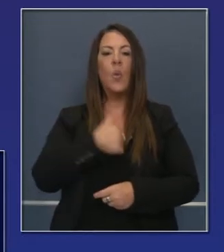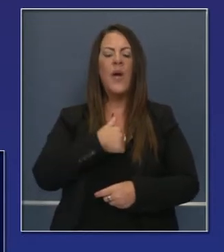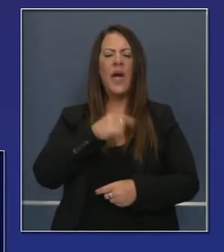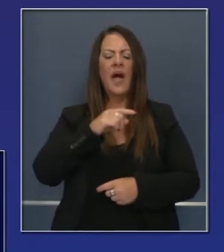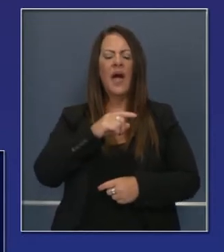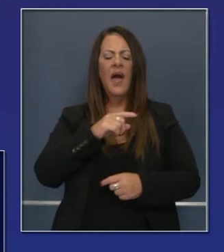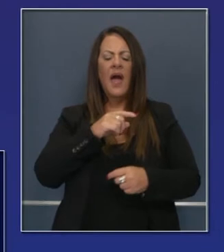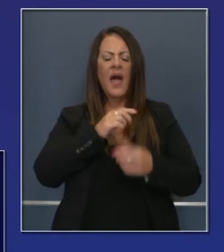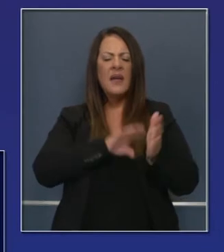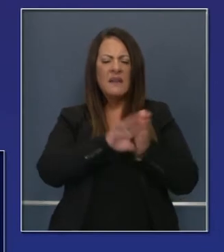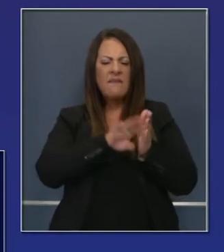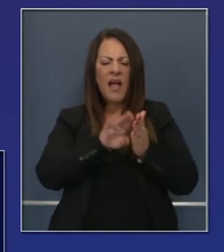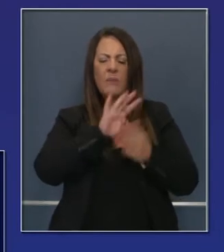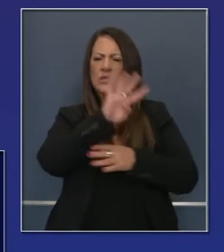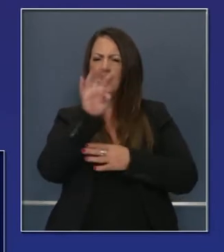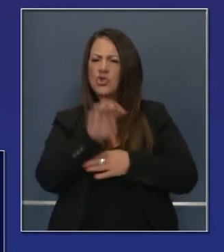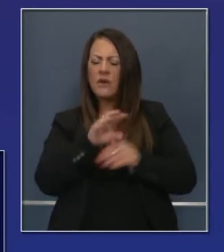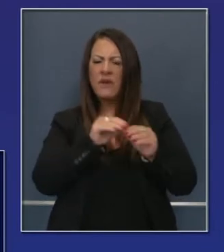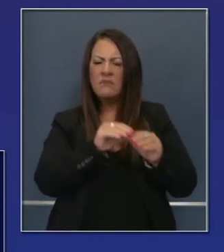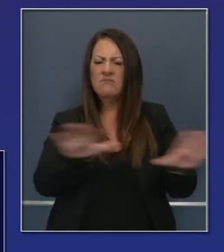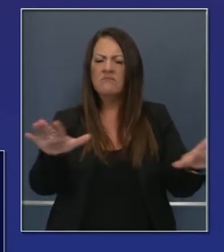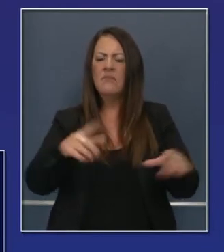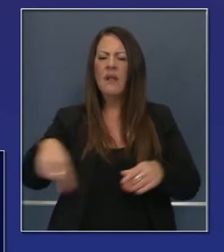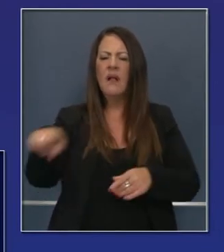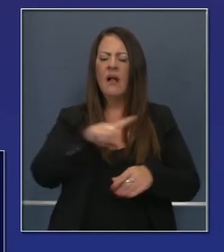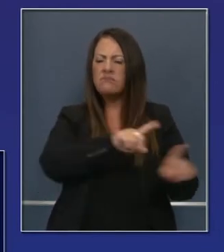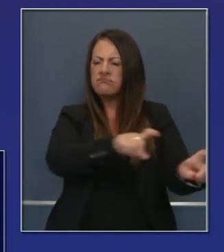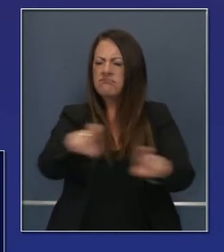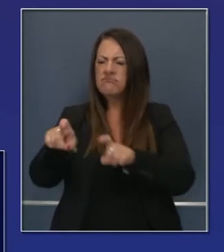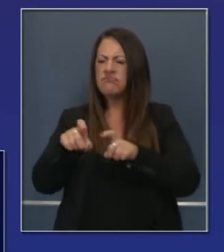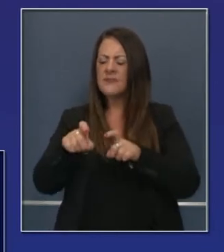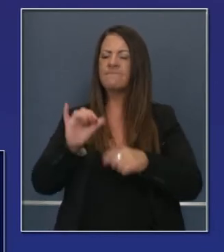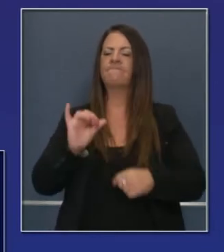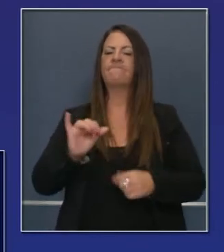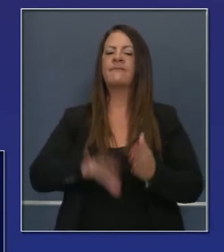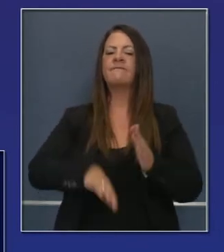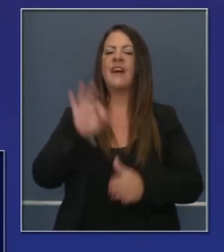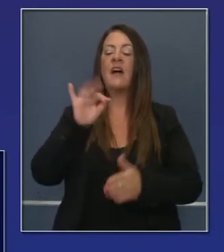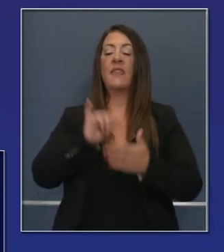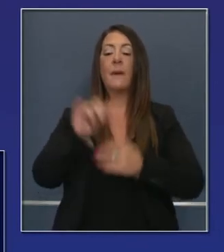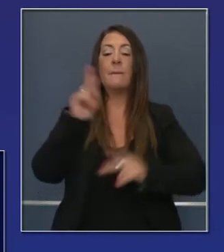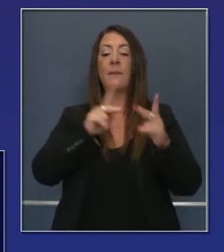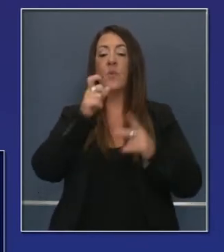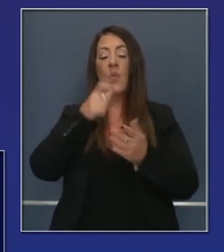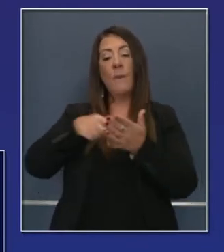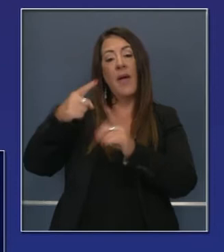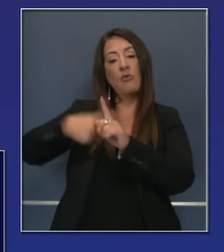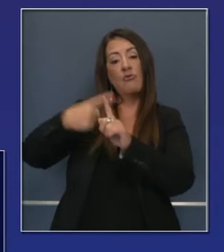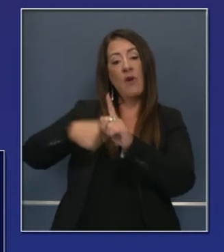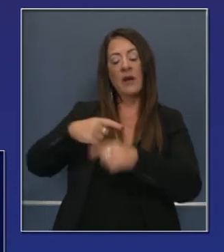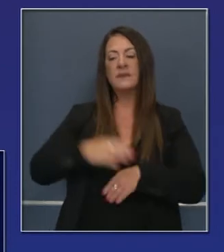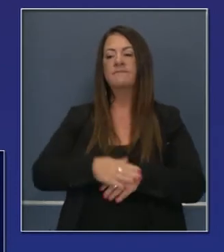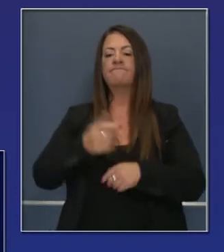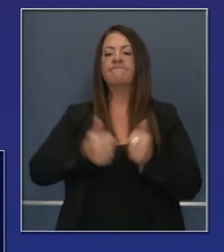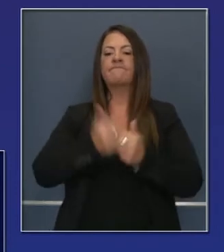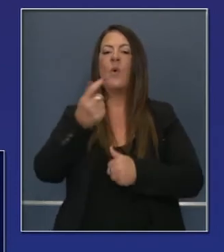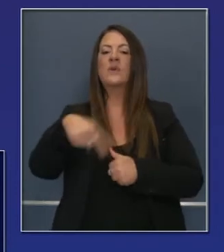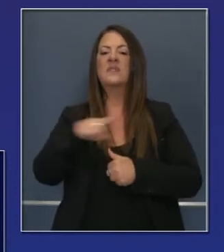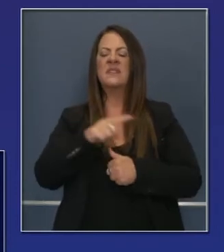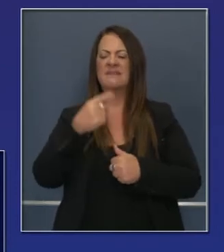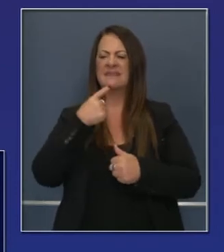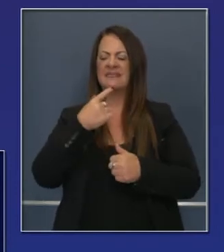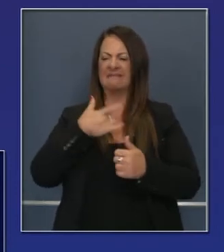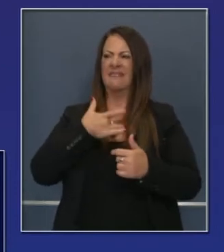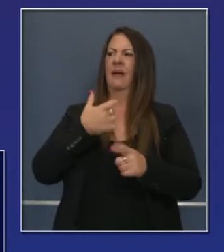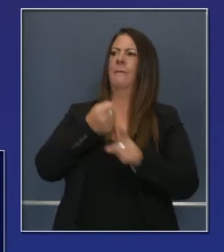Tuvimos una encuesta y en el estado de California, la encuesta muestra que los inquilinos como clase en este estado ha tenido